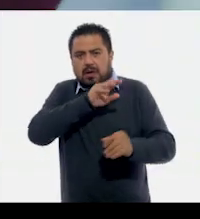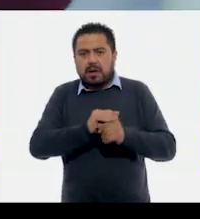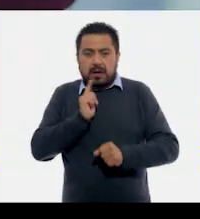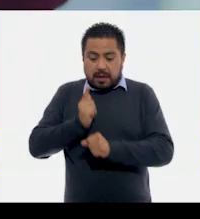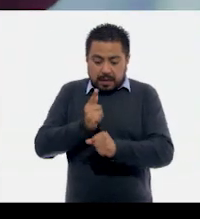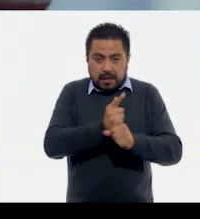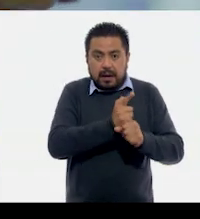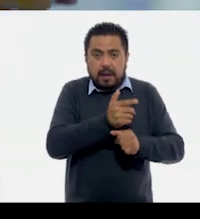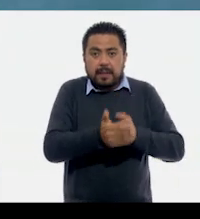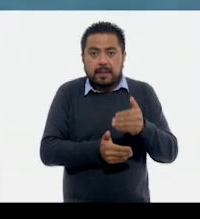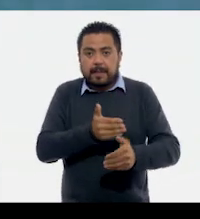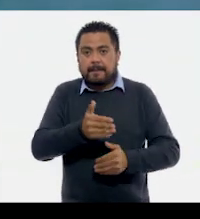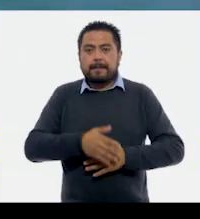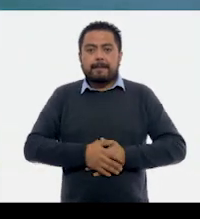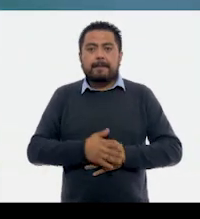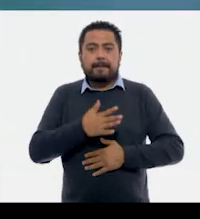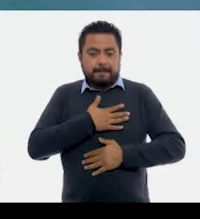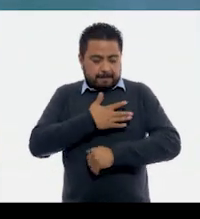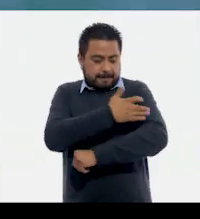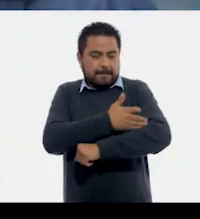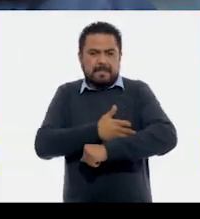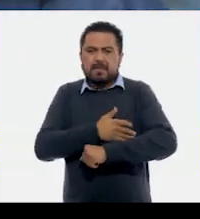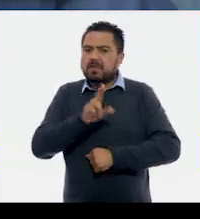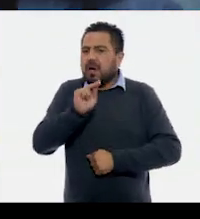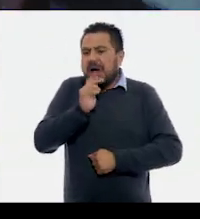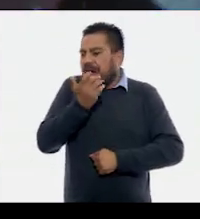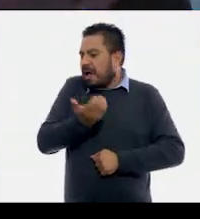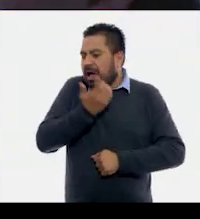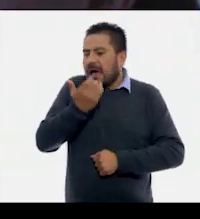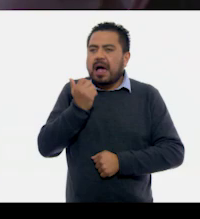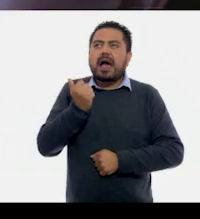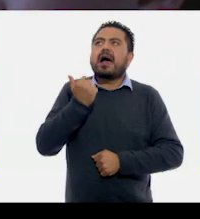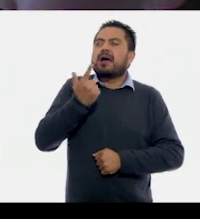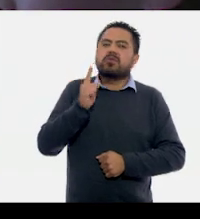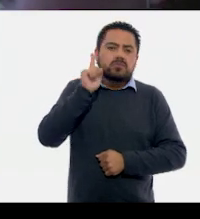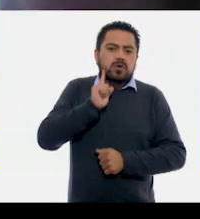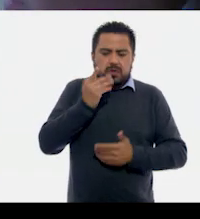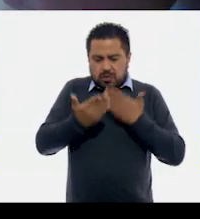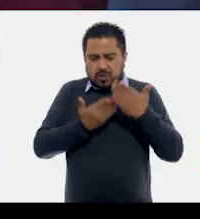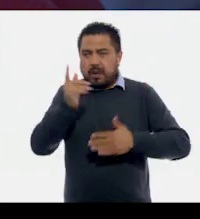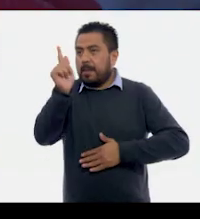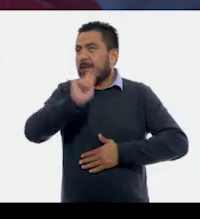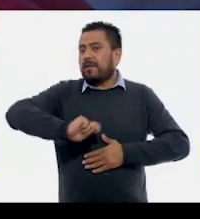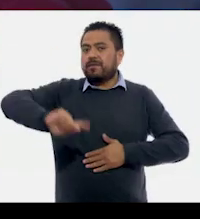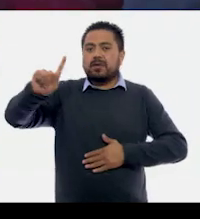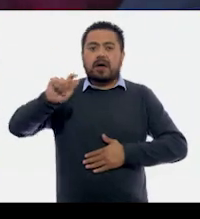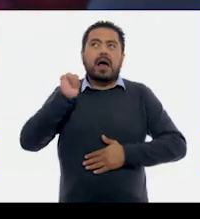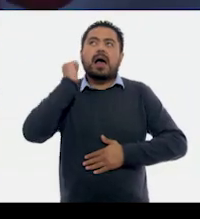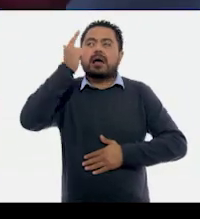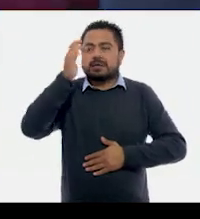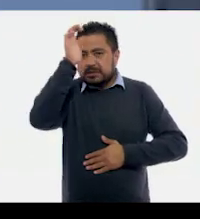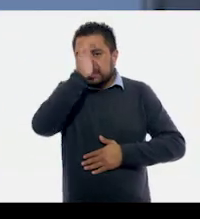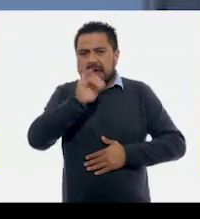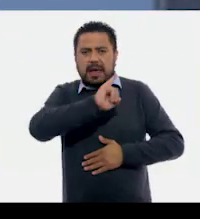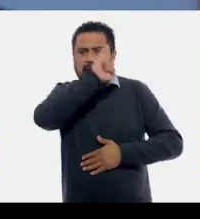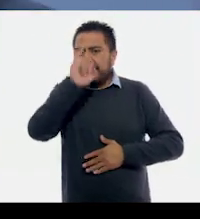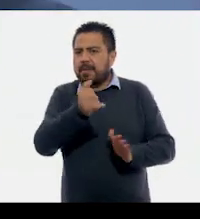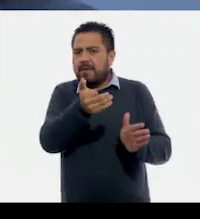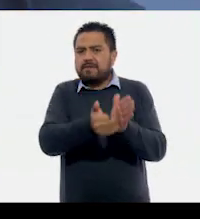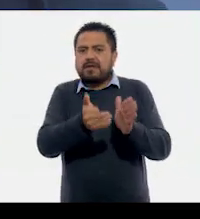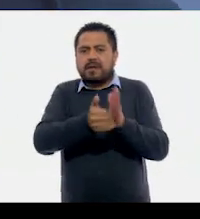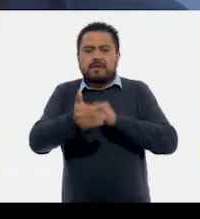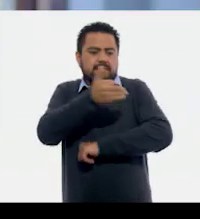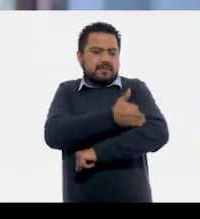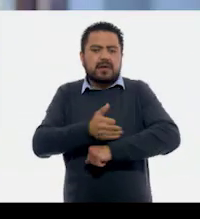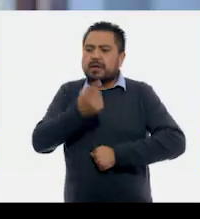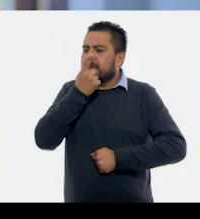encontraba a mi paso. En mi familia no era tan común que alguna mujer estudiara profesionalmente alguna ciencia. Y nunca faltó el familiar